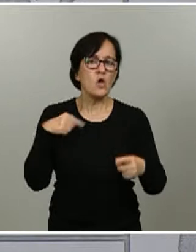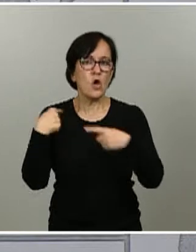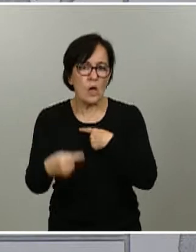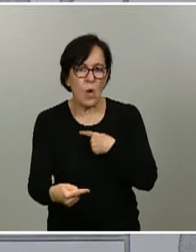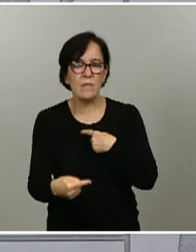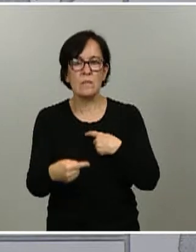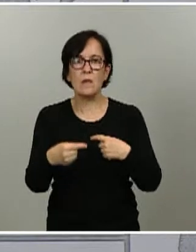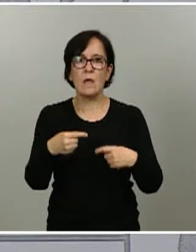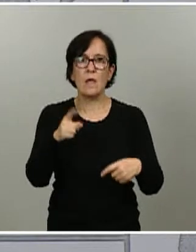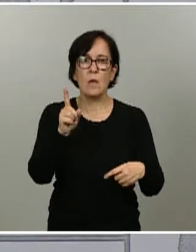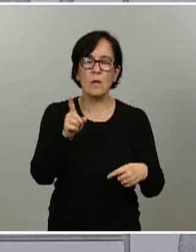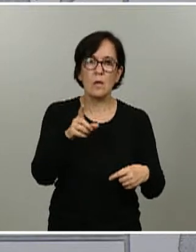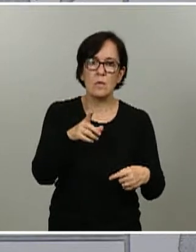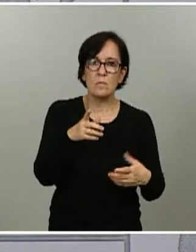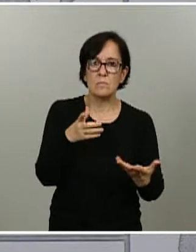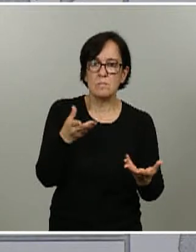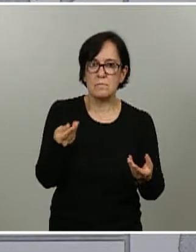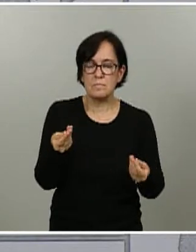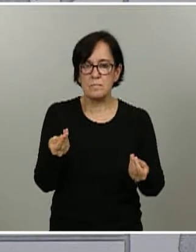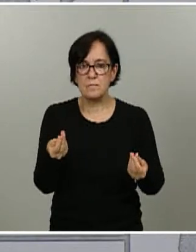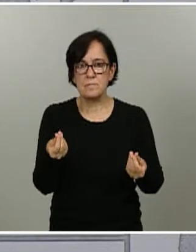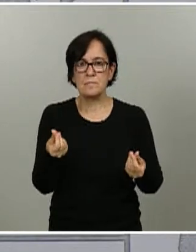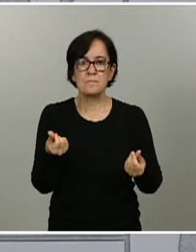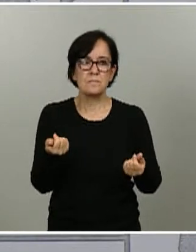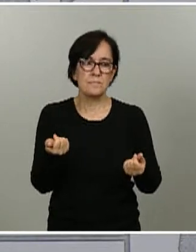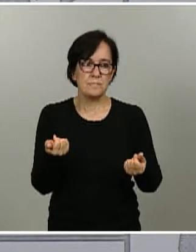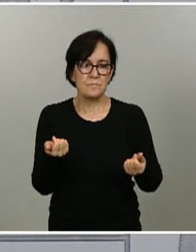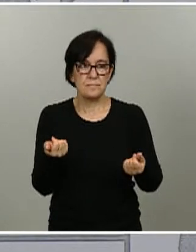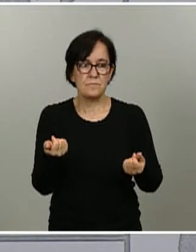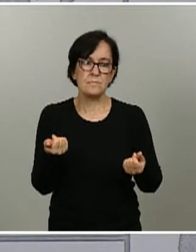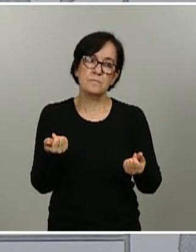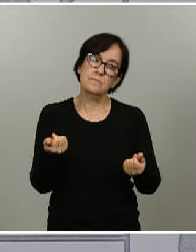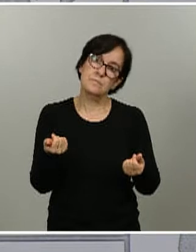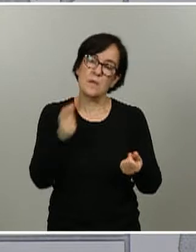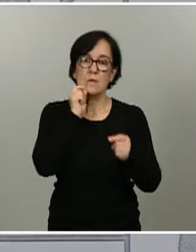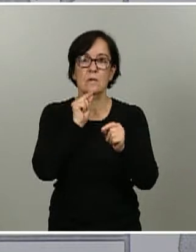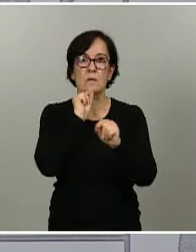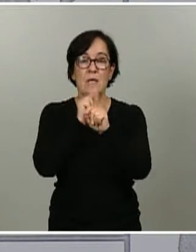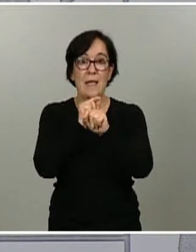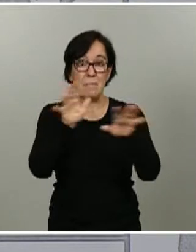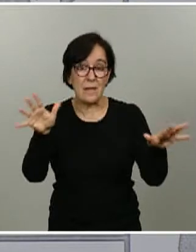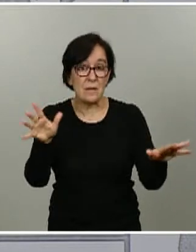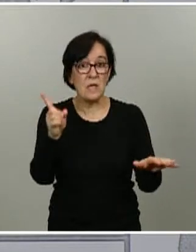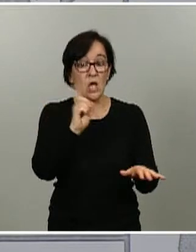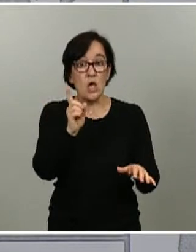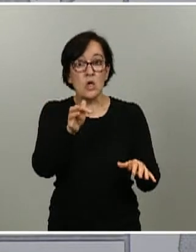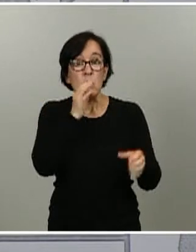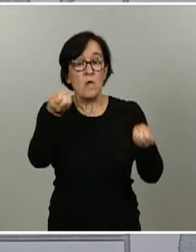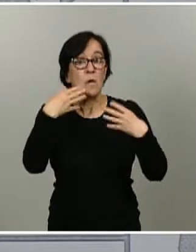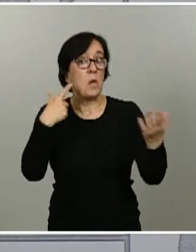esta pandemia y que no estábamos informados, pues